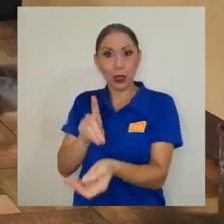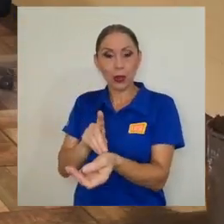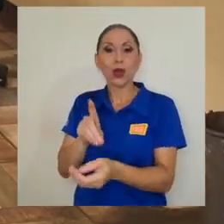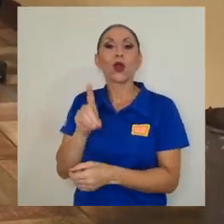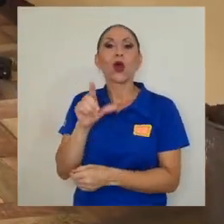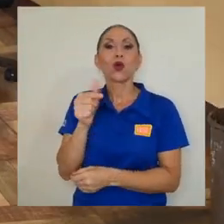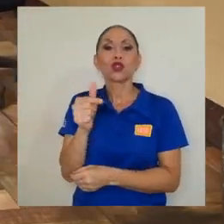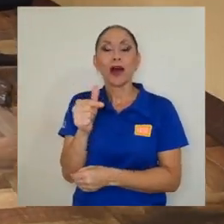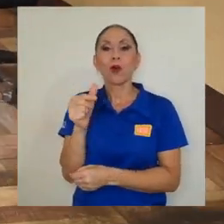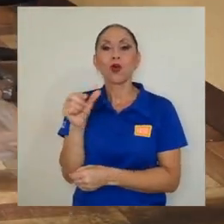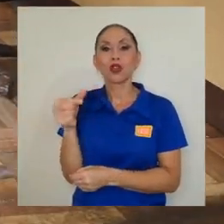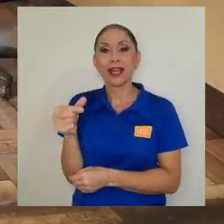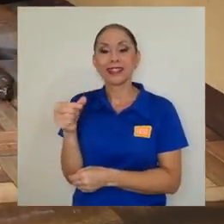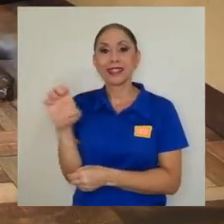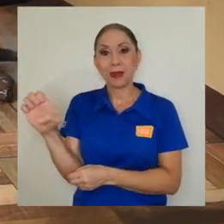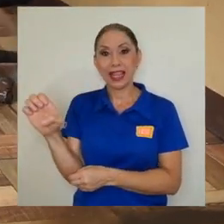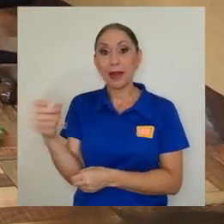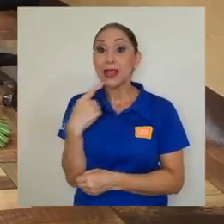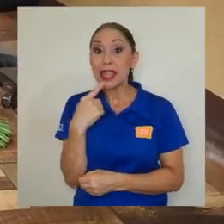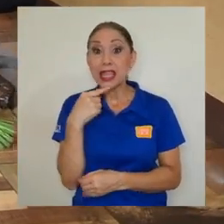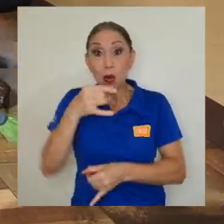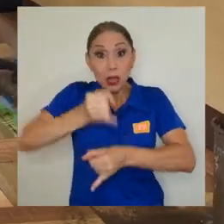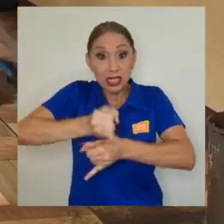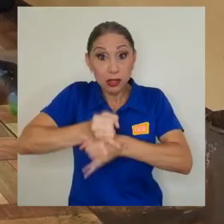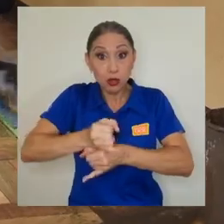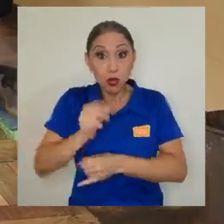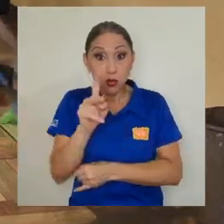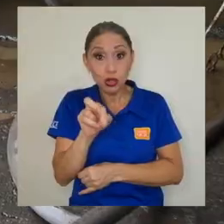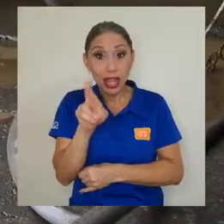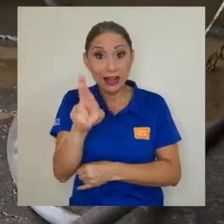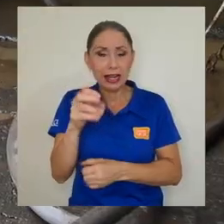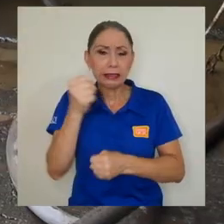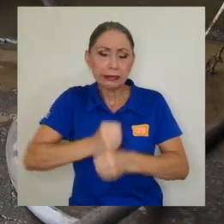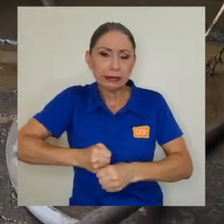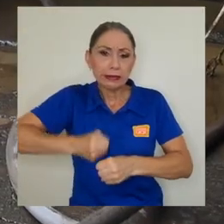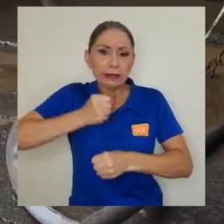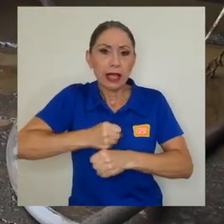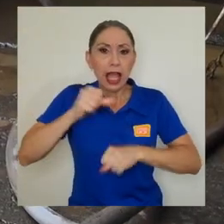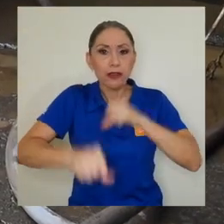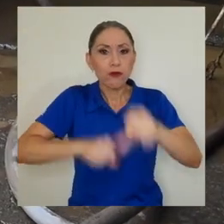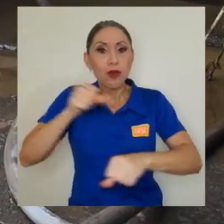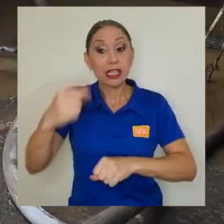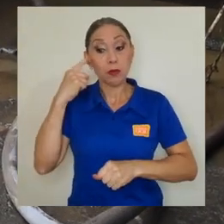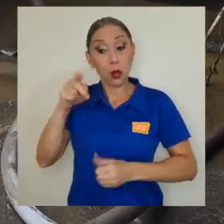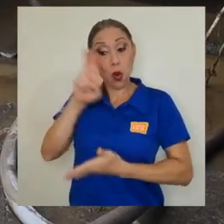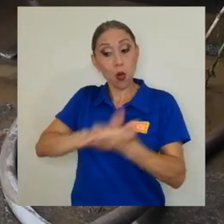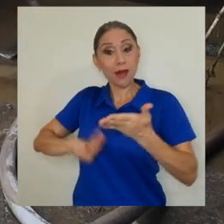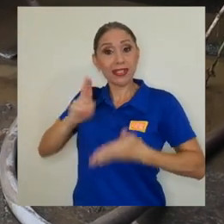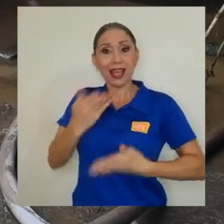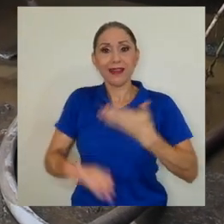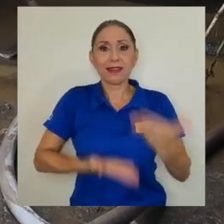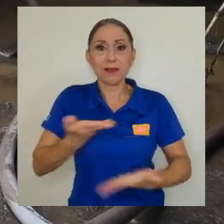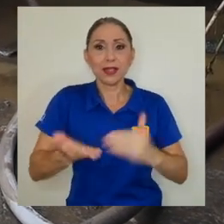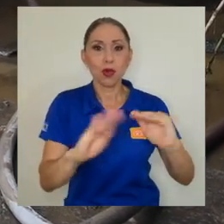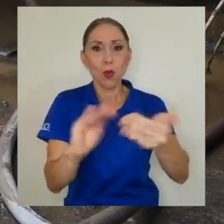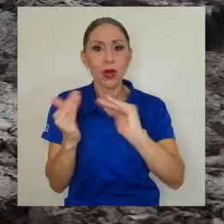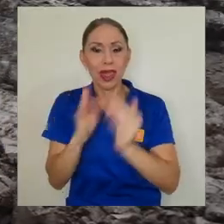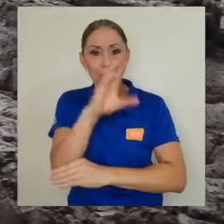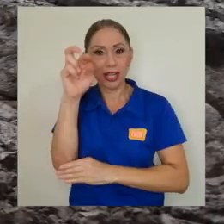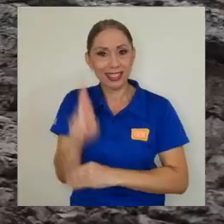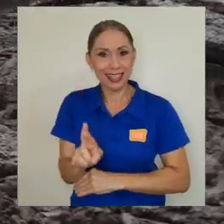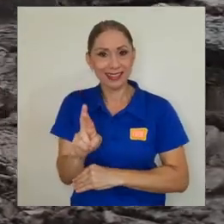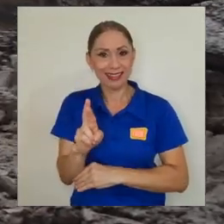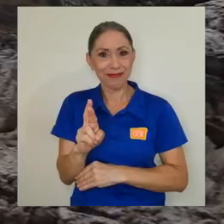Espeleta, señaló que la institución realiza estos esfuerzos ya que la universidad está al servicio de la comunidad costarricense